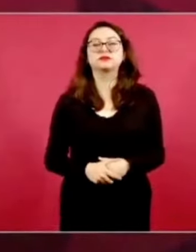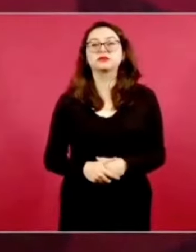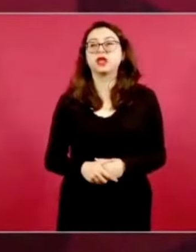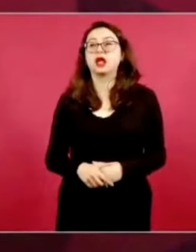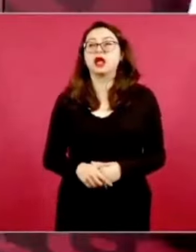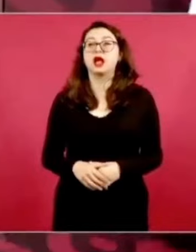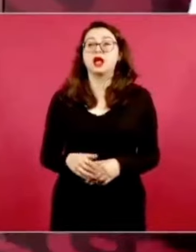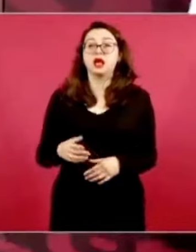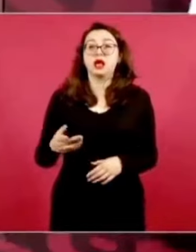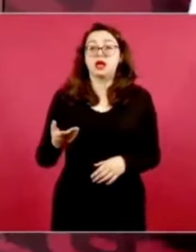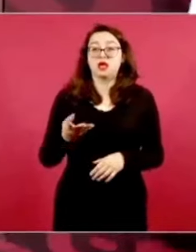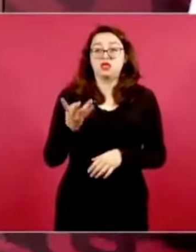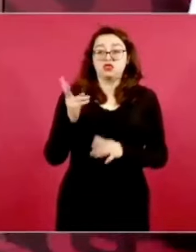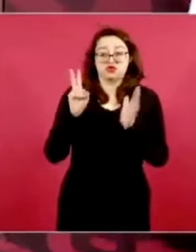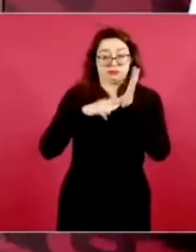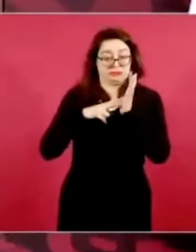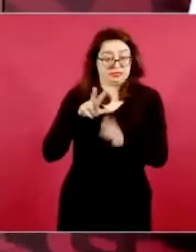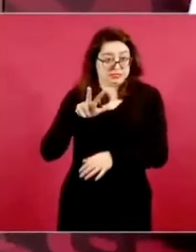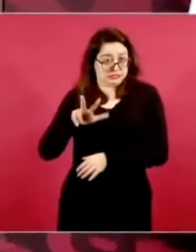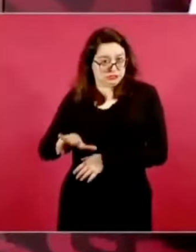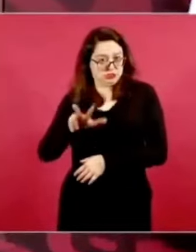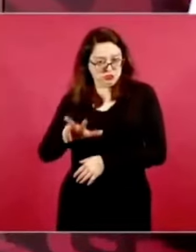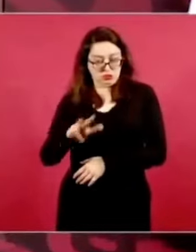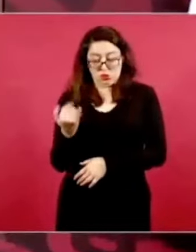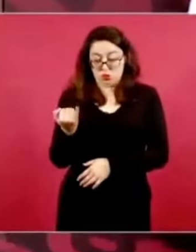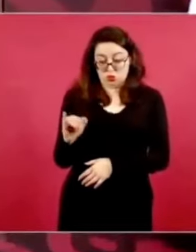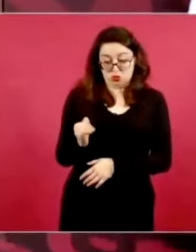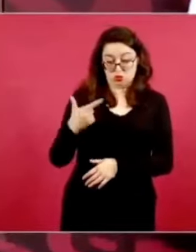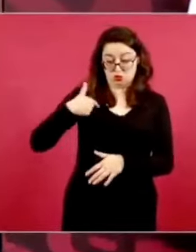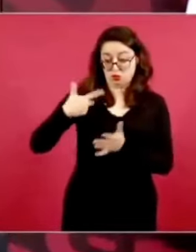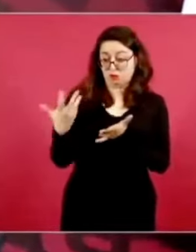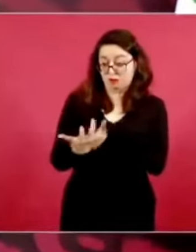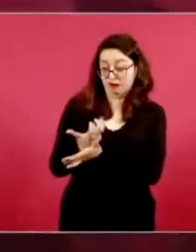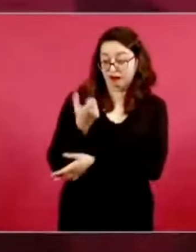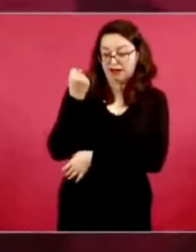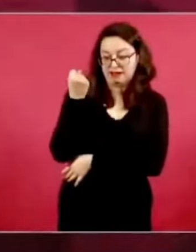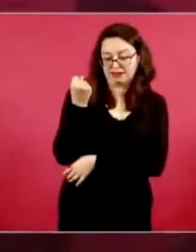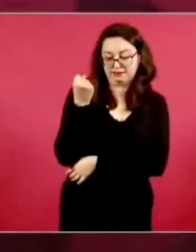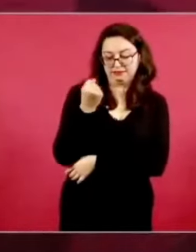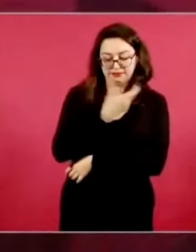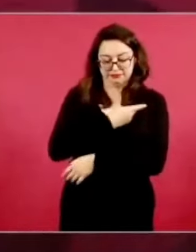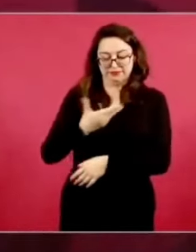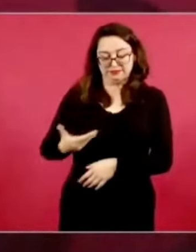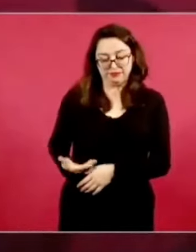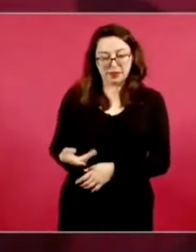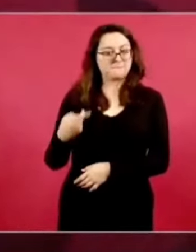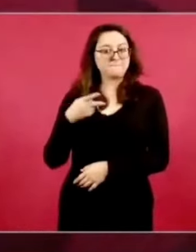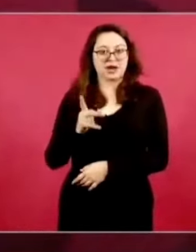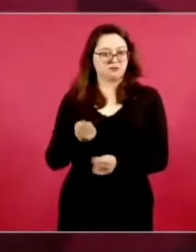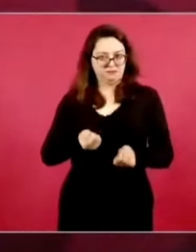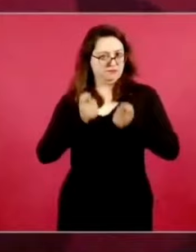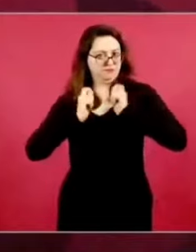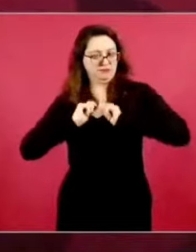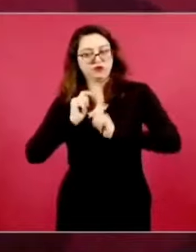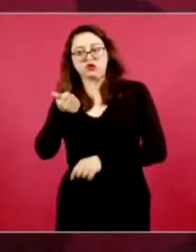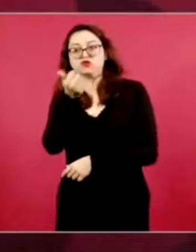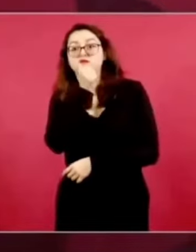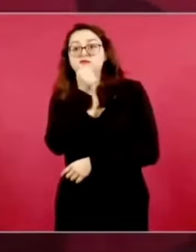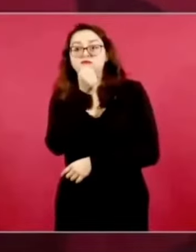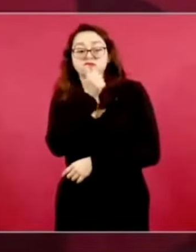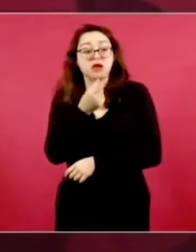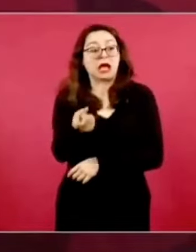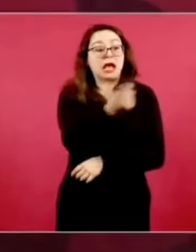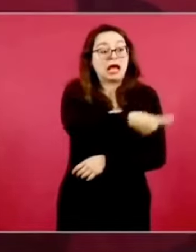pensando que si ya se gastaba más y se comprometía ya